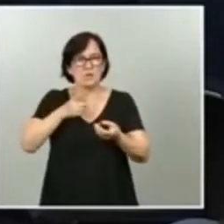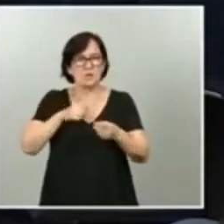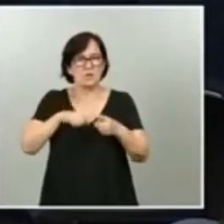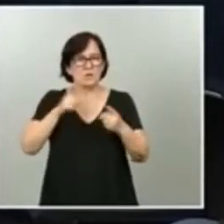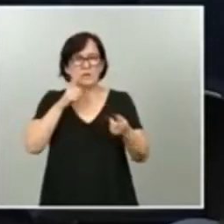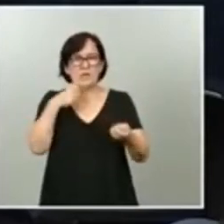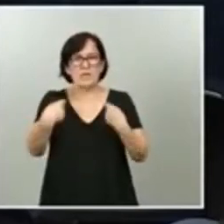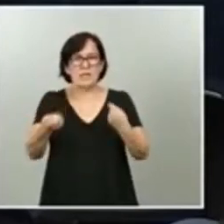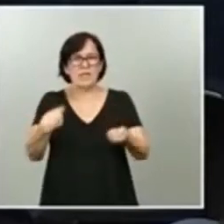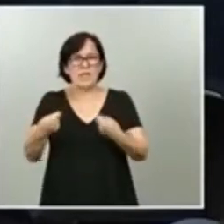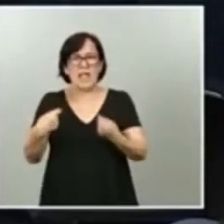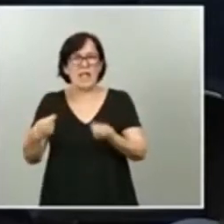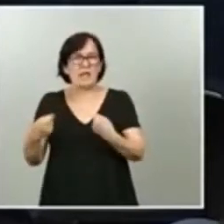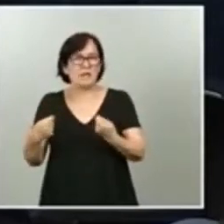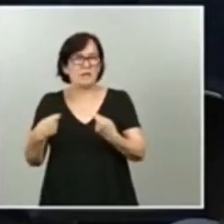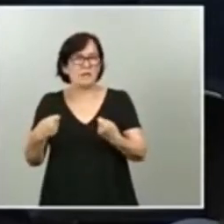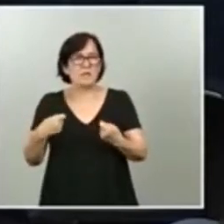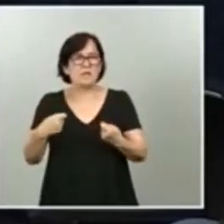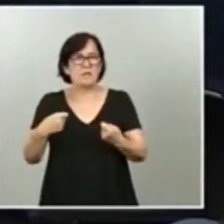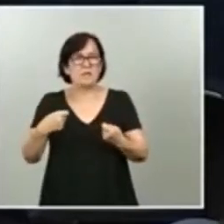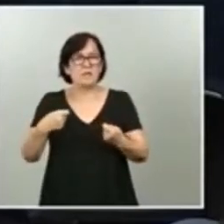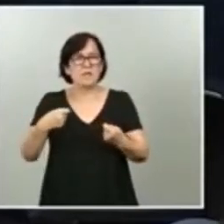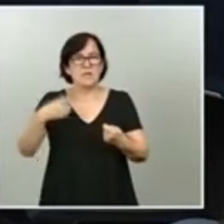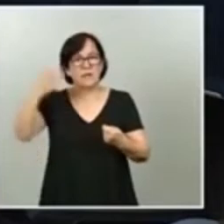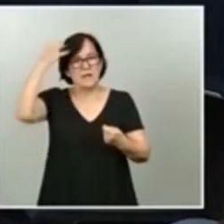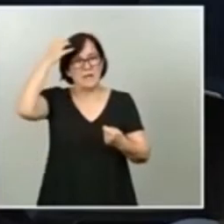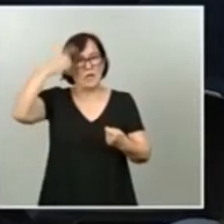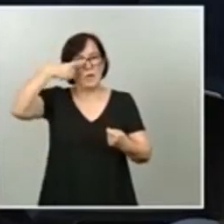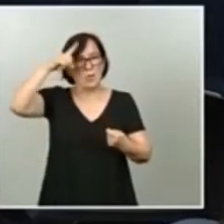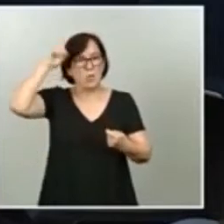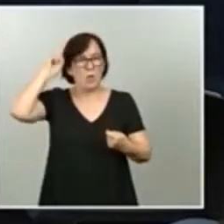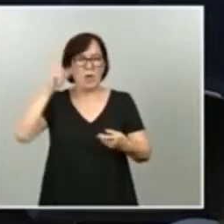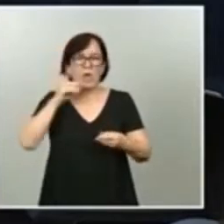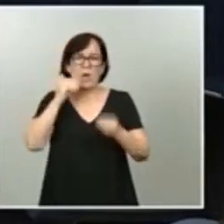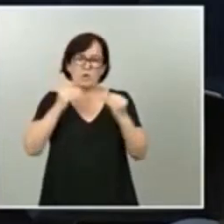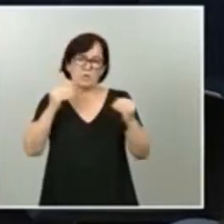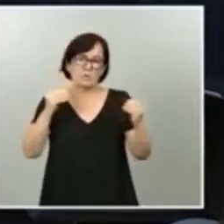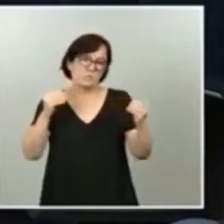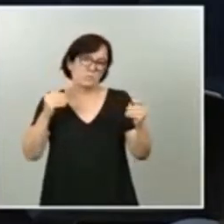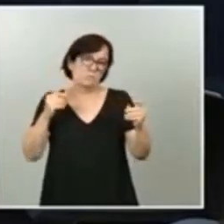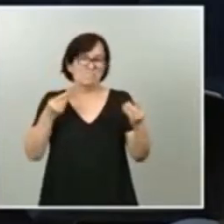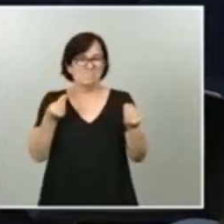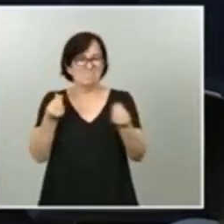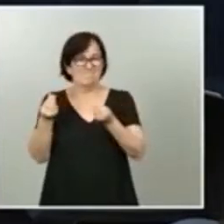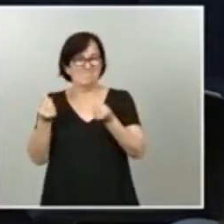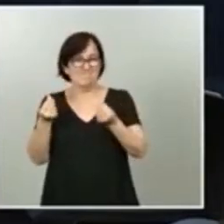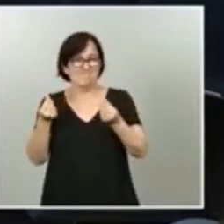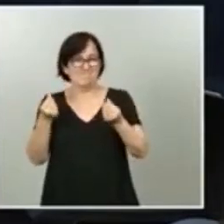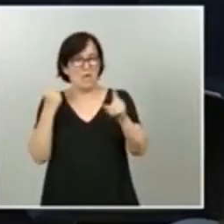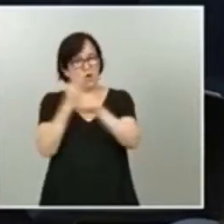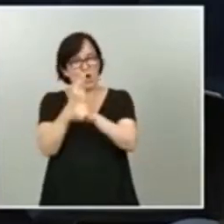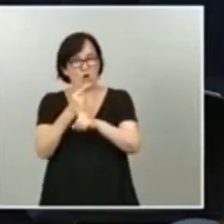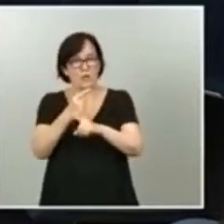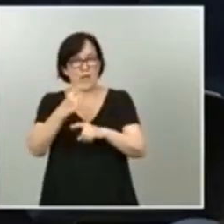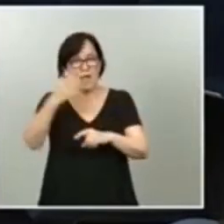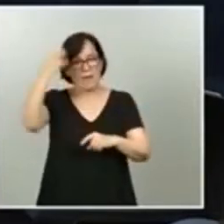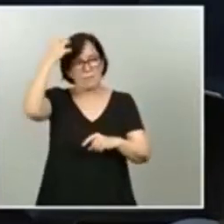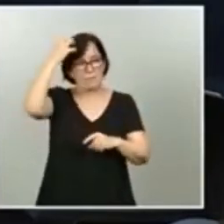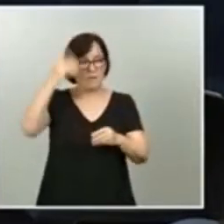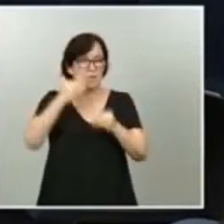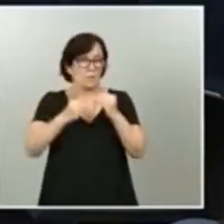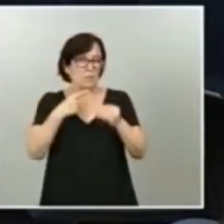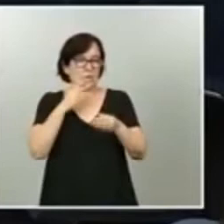del rey Juan Carlos y si pueden generar un clima contrario a la monarquía. Y luego, ¿cómo se puede trazar una línea